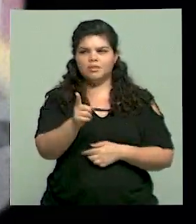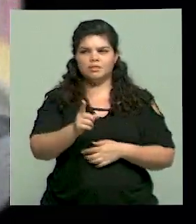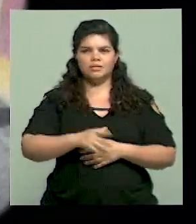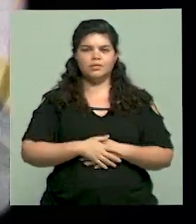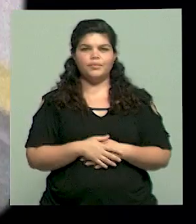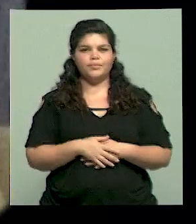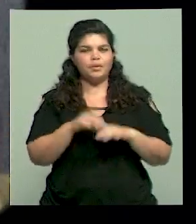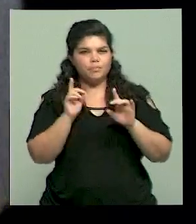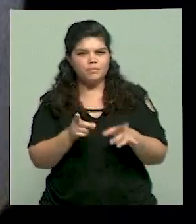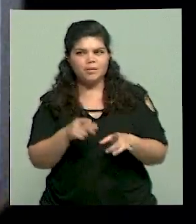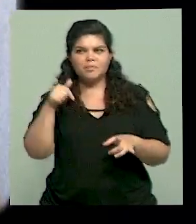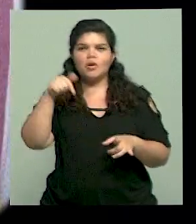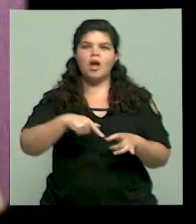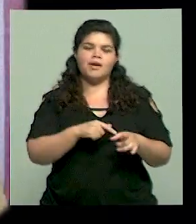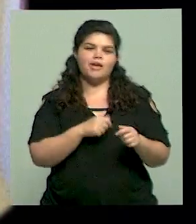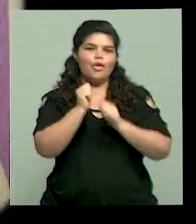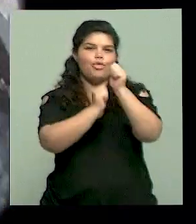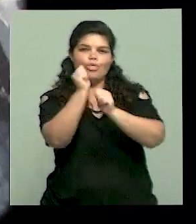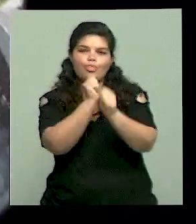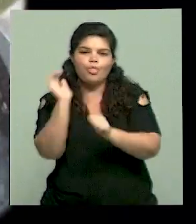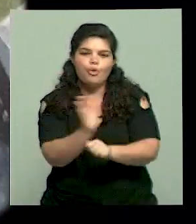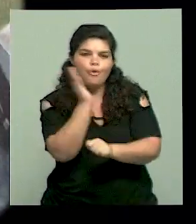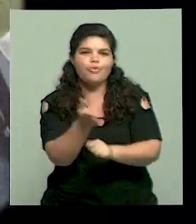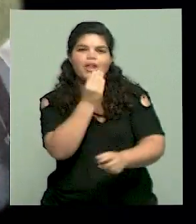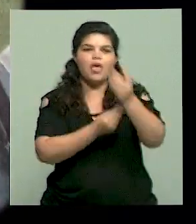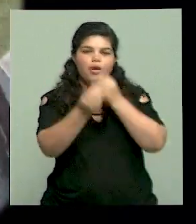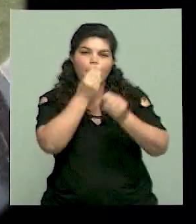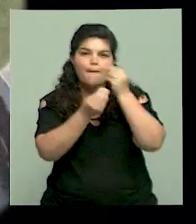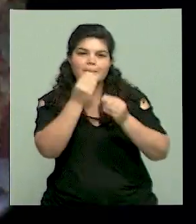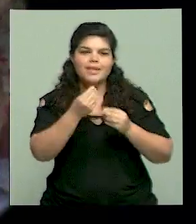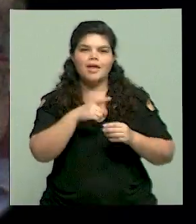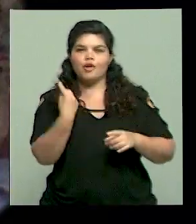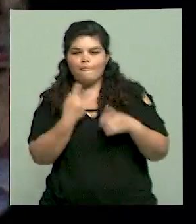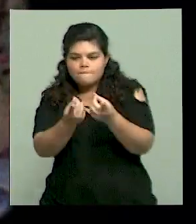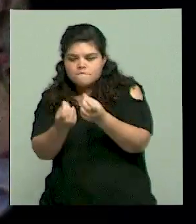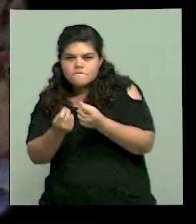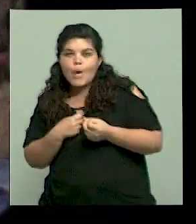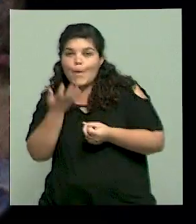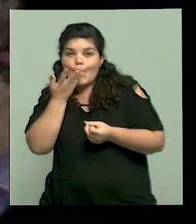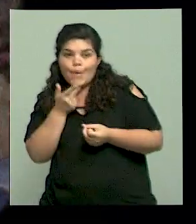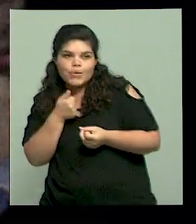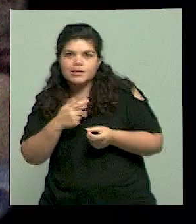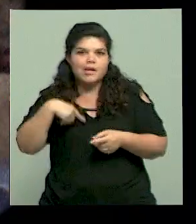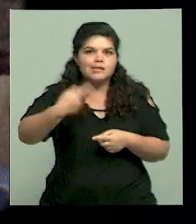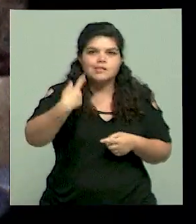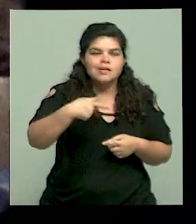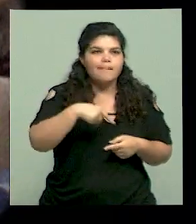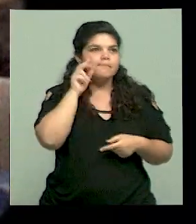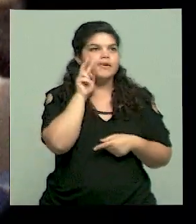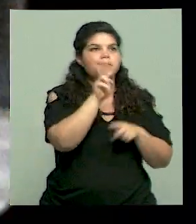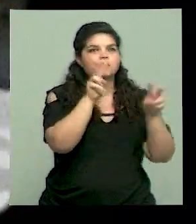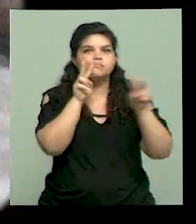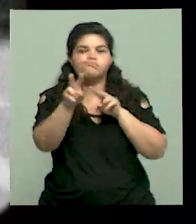La industria alimenticia aprovecha nuestras necesidades y gustos para ponernos al alcance de la mano casi todo el tiempo alimentos.